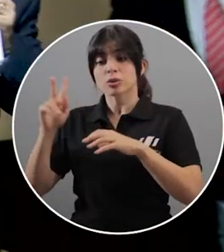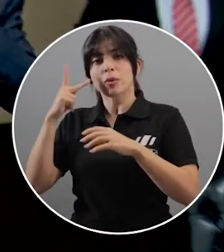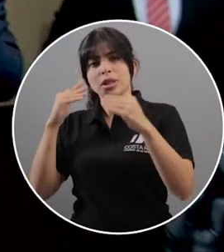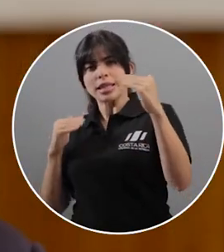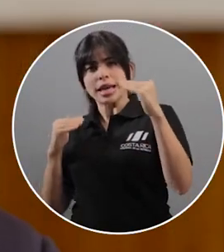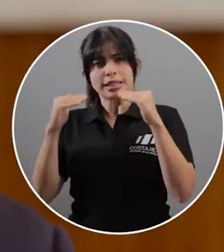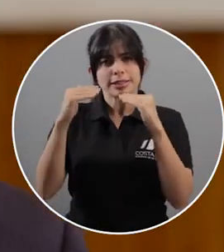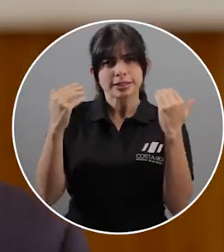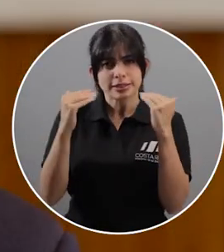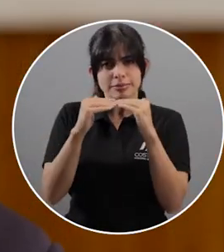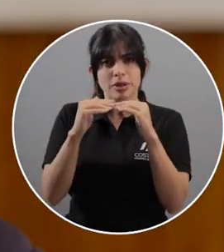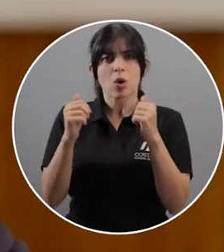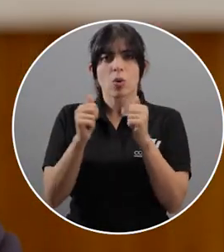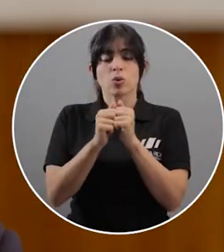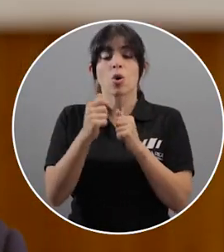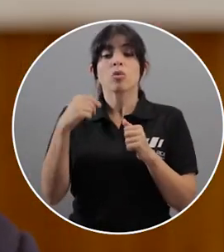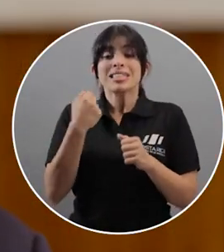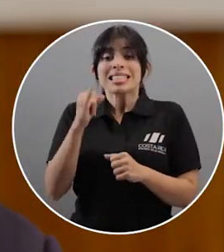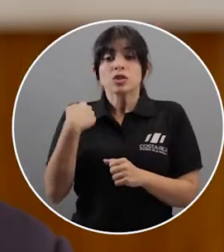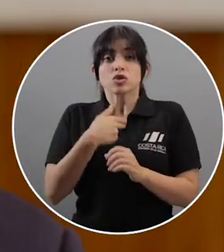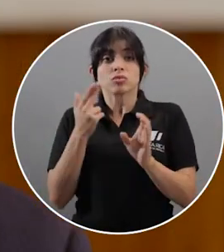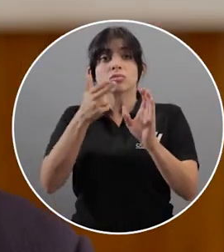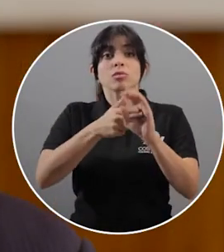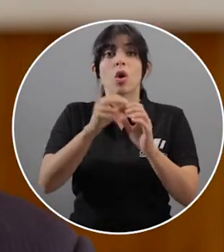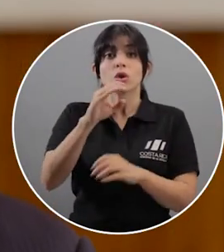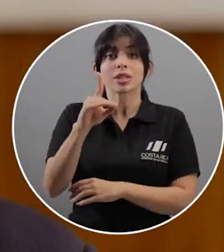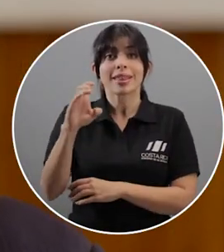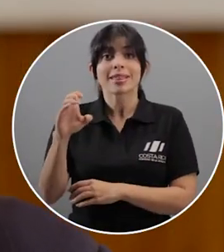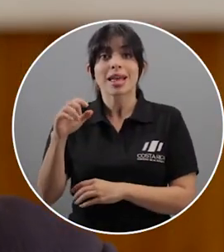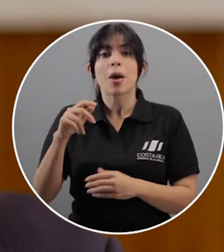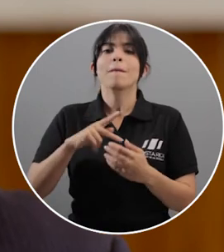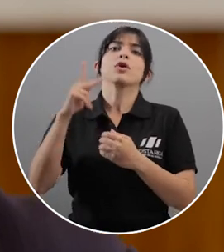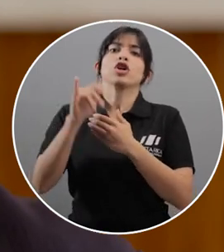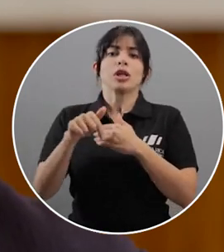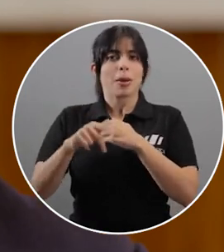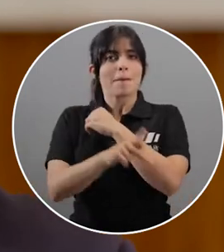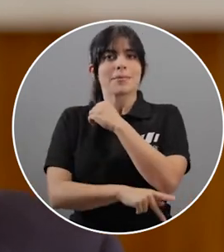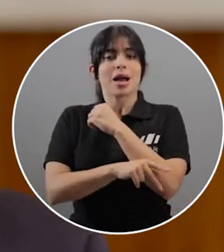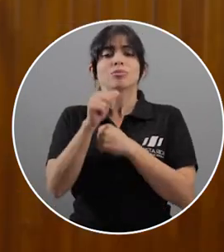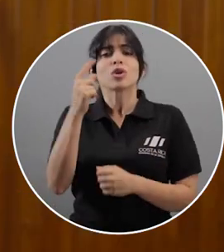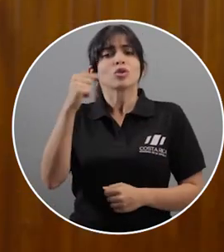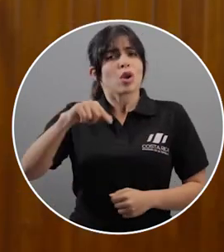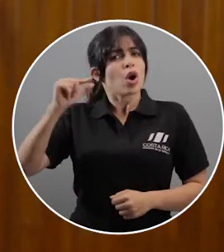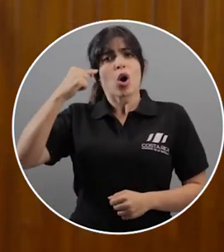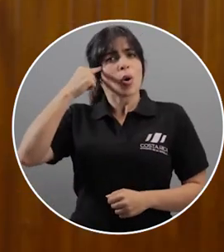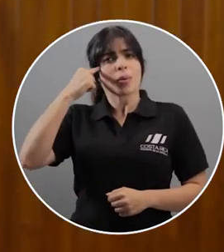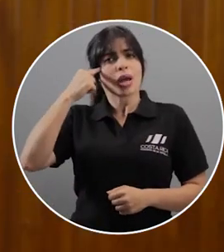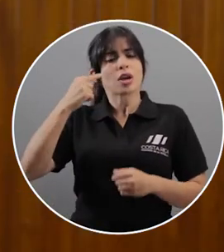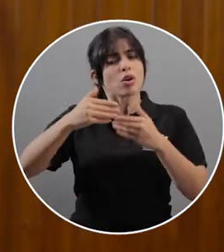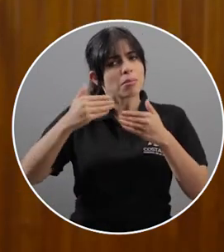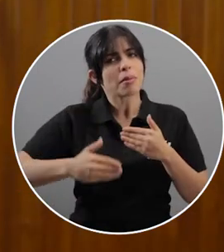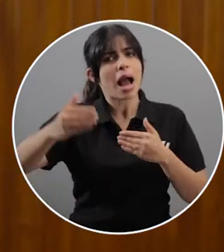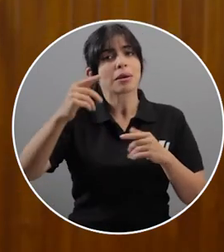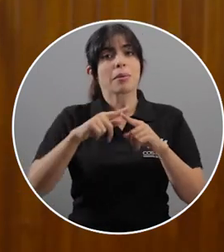acción política. Nuestro ingreso a OCDE es un proyecto país que trasciende esta administración, pero